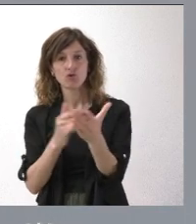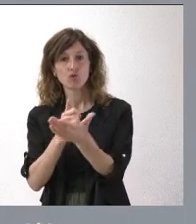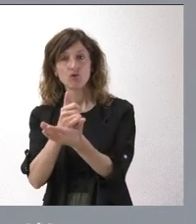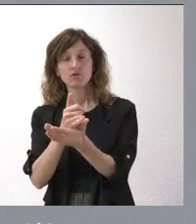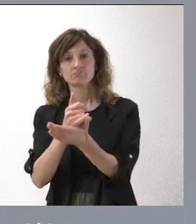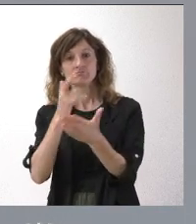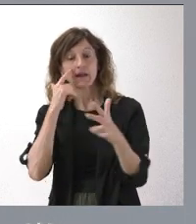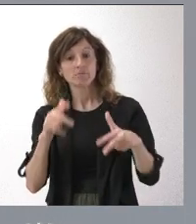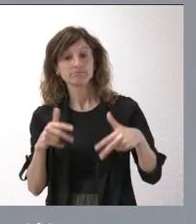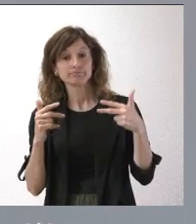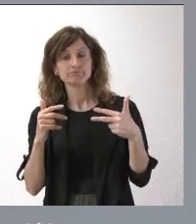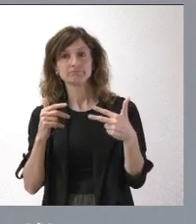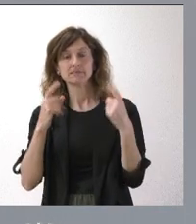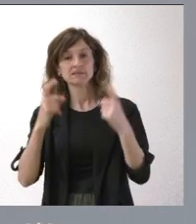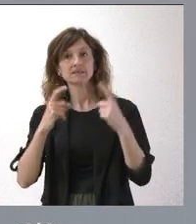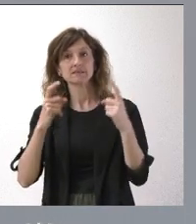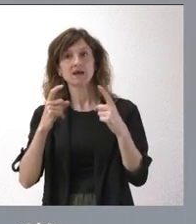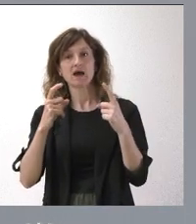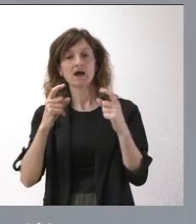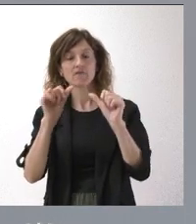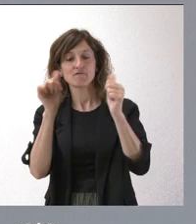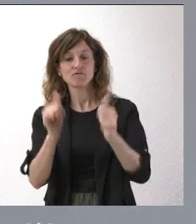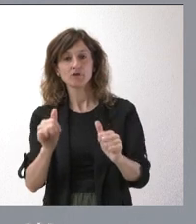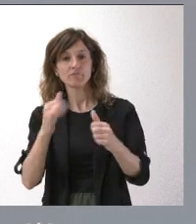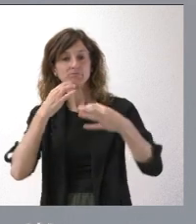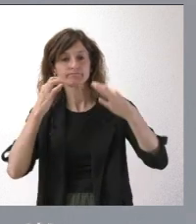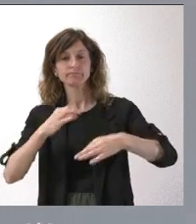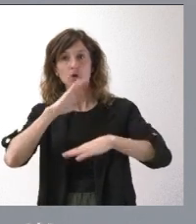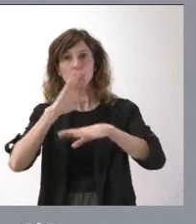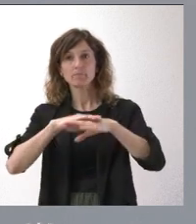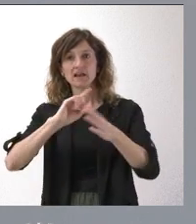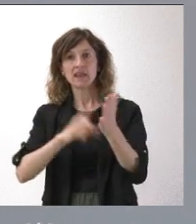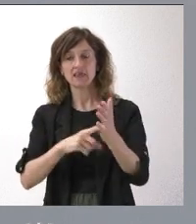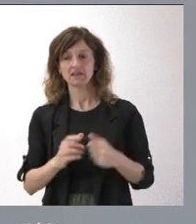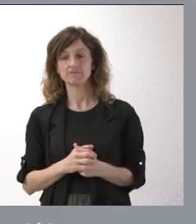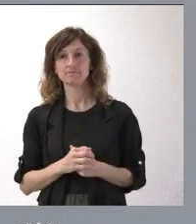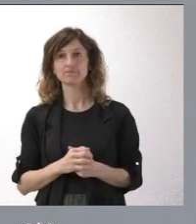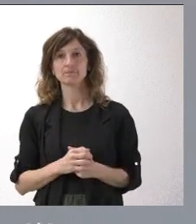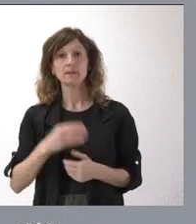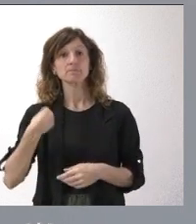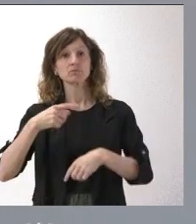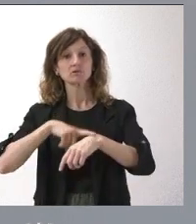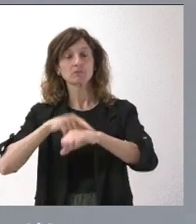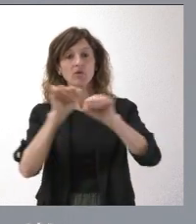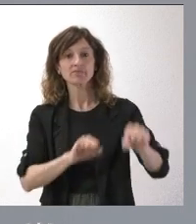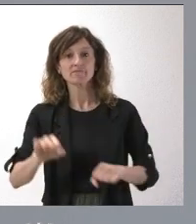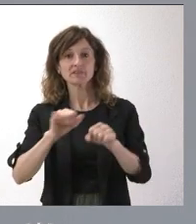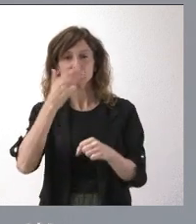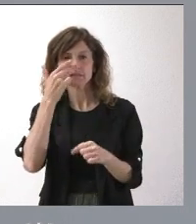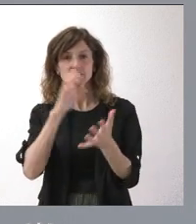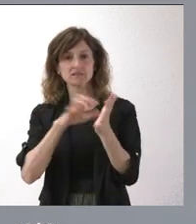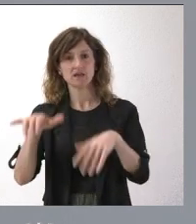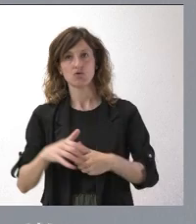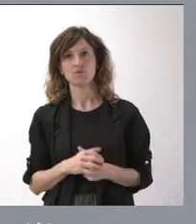establecer mecanismos para garantizar el cumplimiento de la ley, pero a la vez también defender los intereses de Castilla y León.